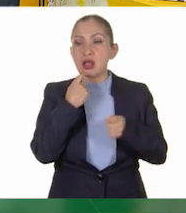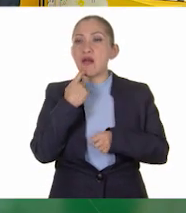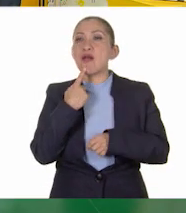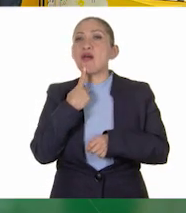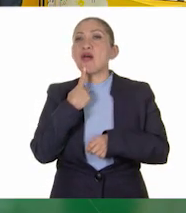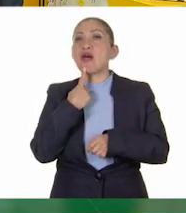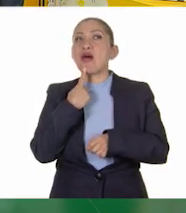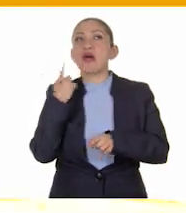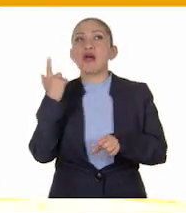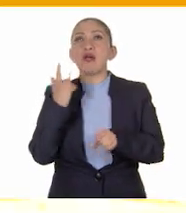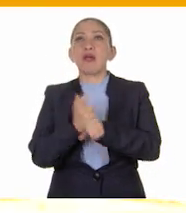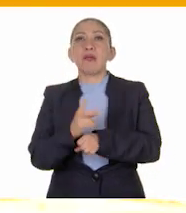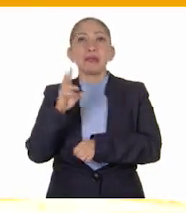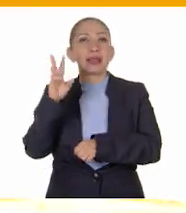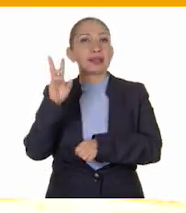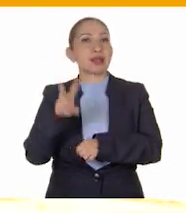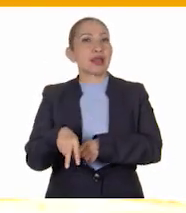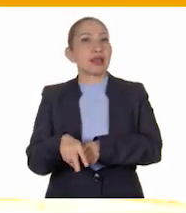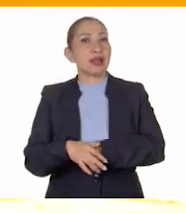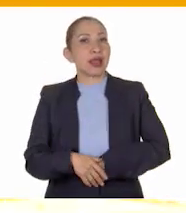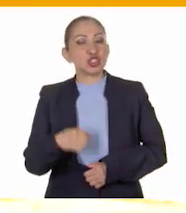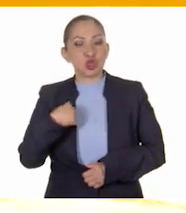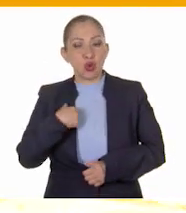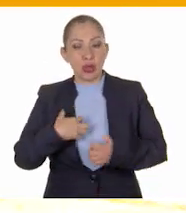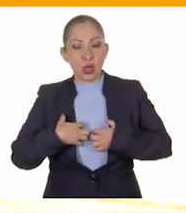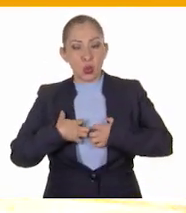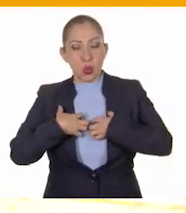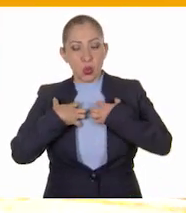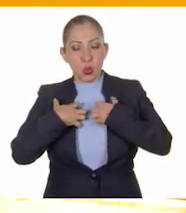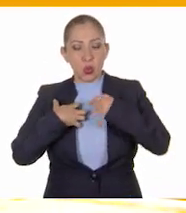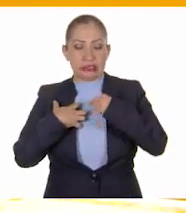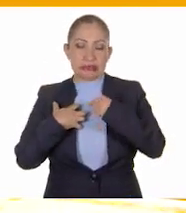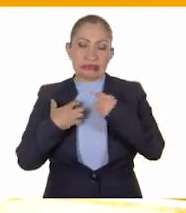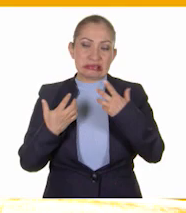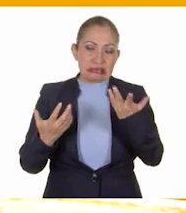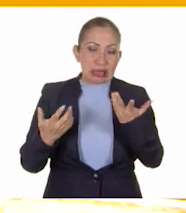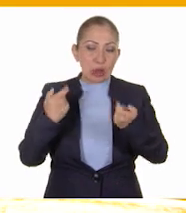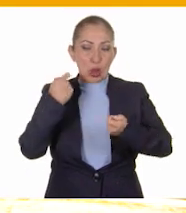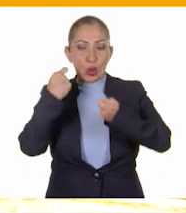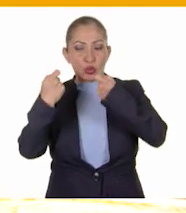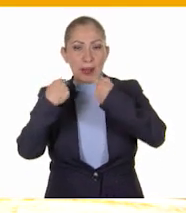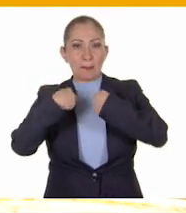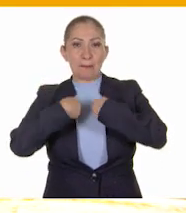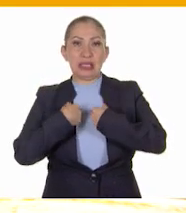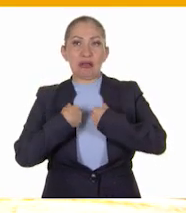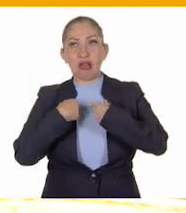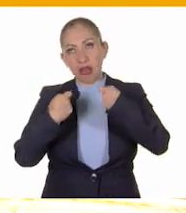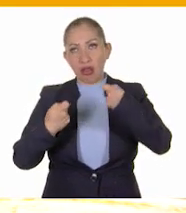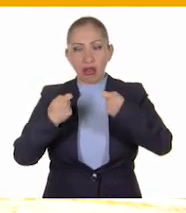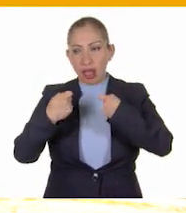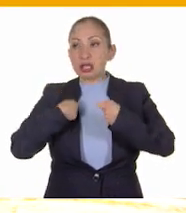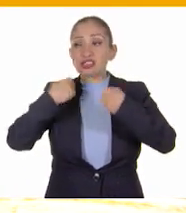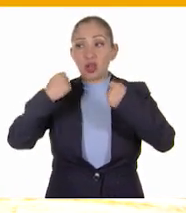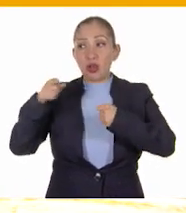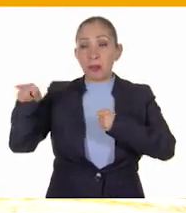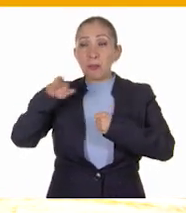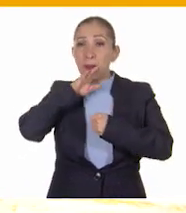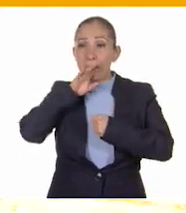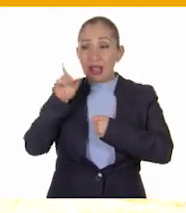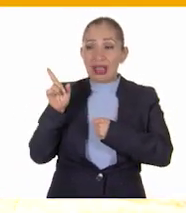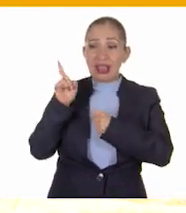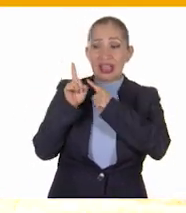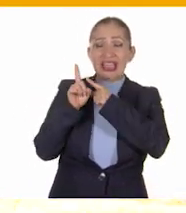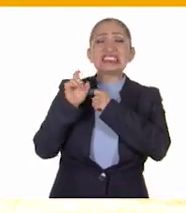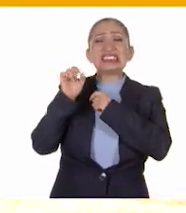Ahora me doy cuenta de que mi enojo, pues, me controló y que seguramente mi mamá, pues,